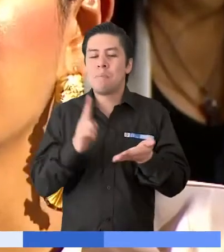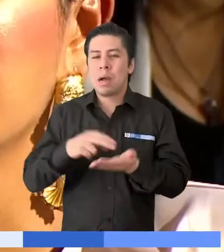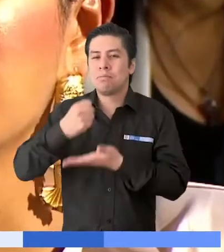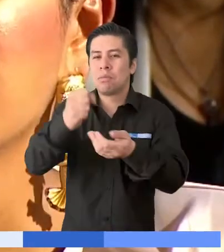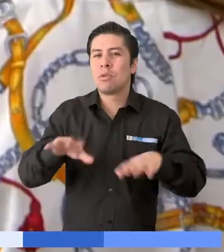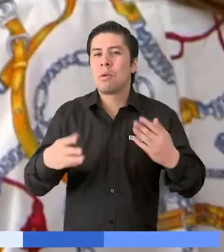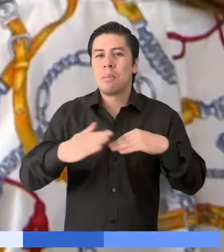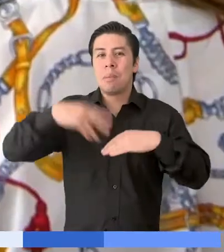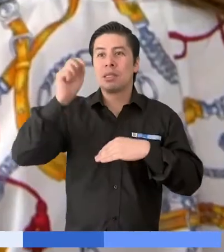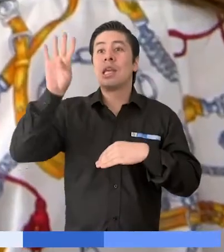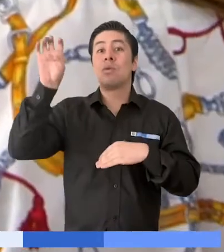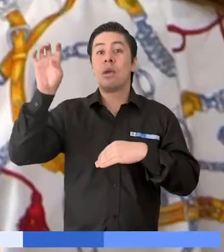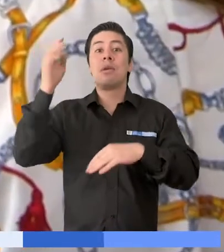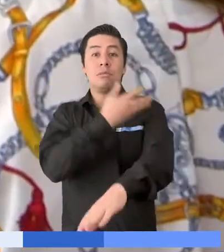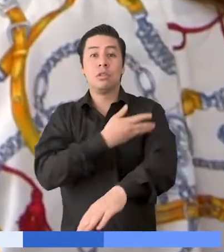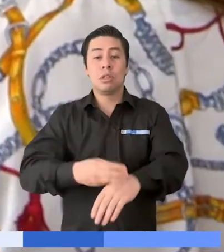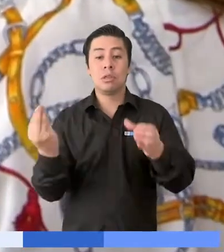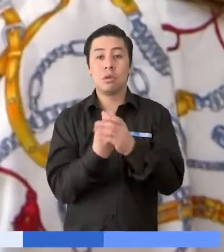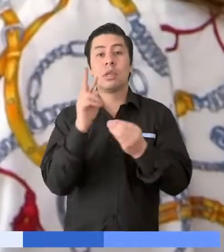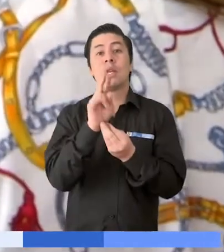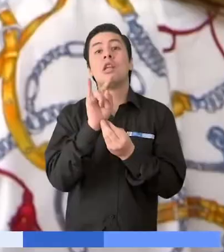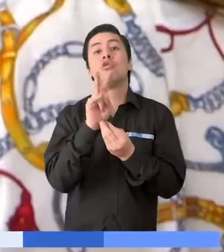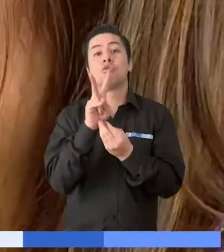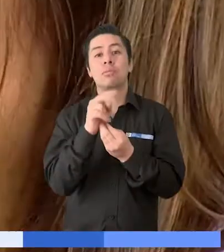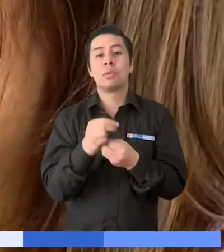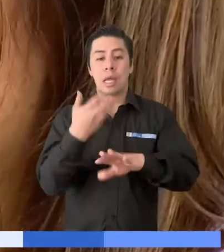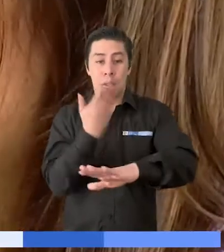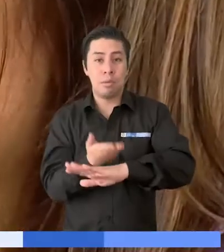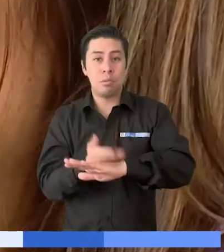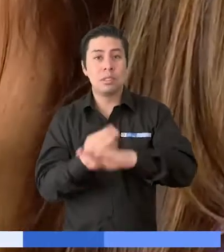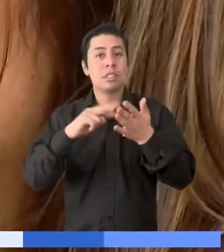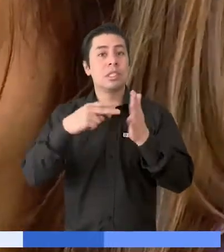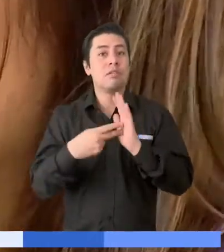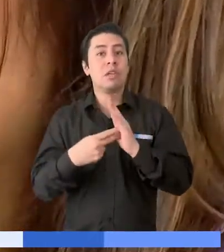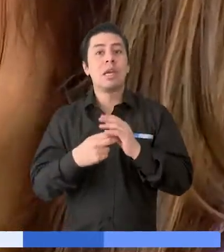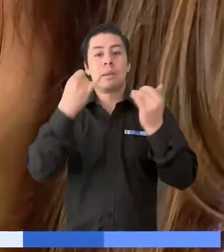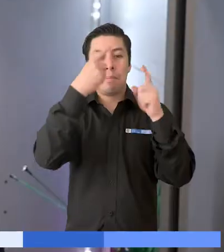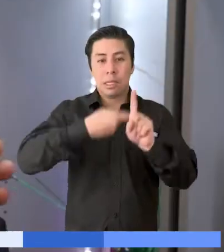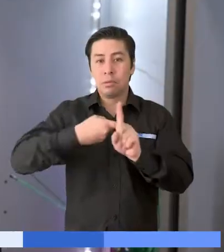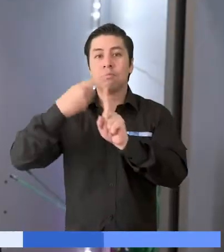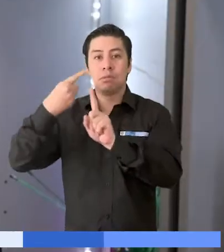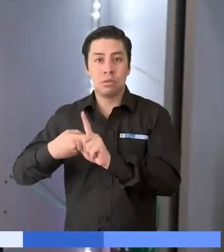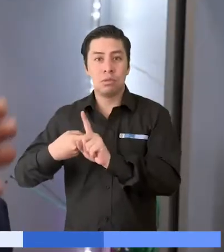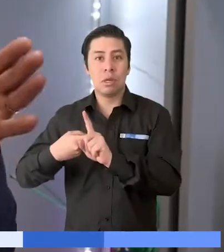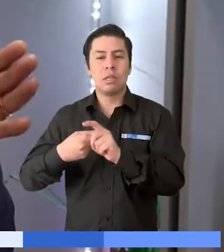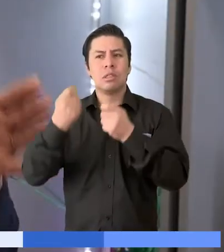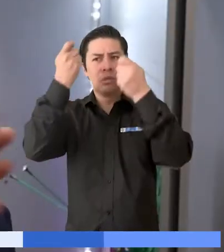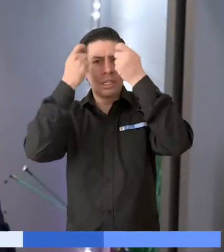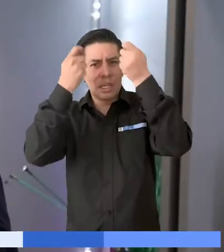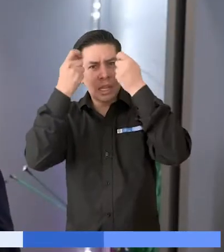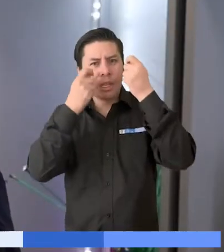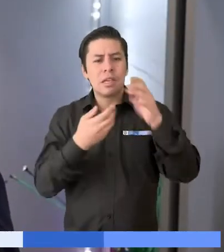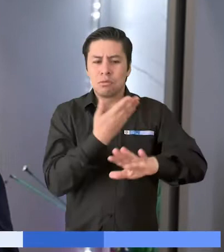propuesta de agilizar los pagos de indemnización a las más de 9 millones de víctimas incluidas en el Registro Único. La propuesta es llegar de forma